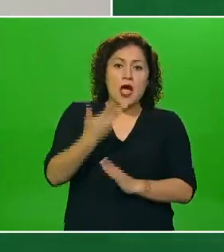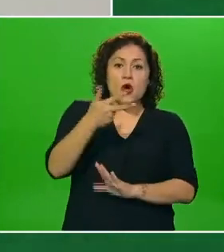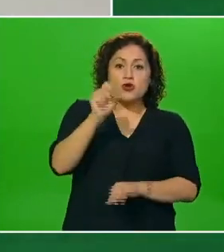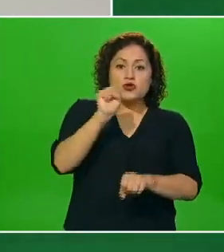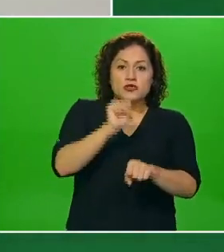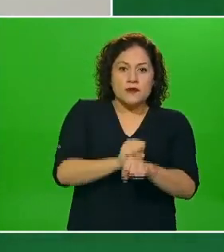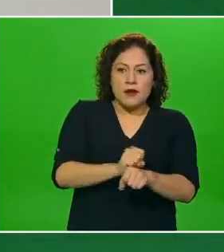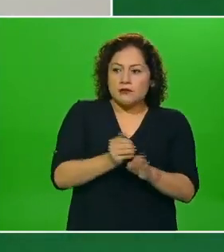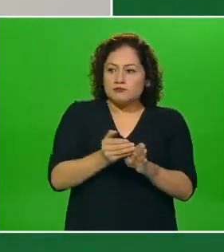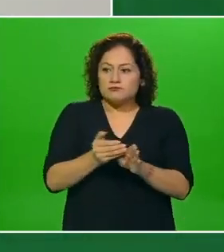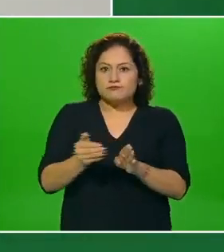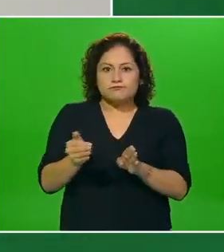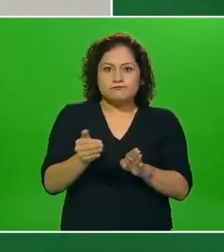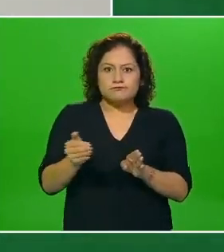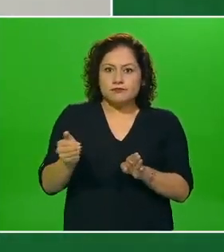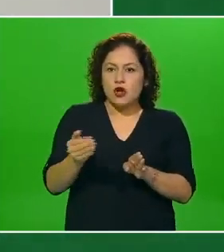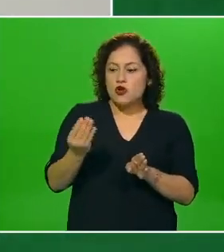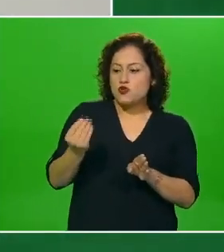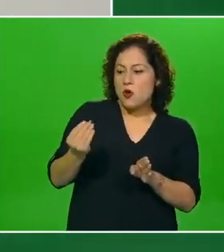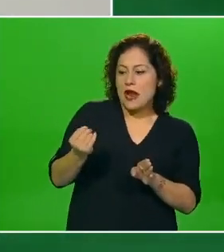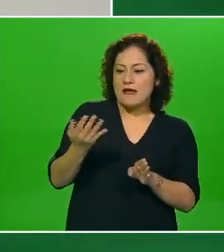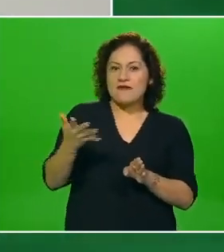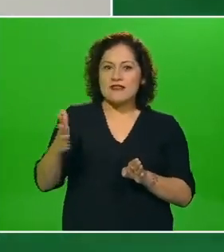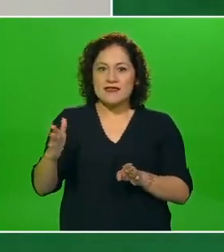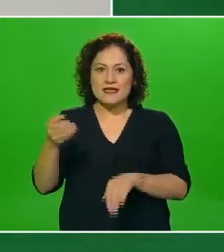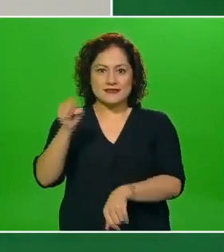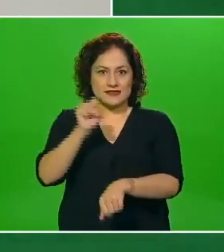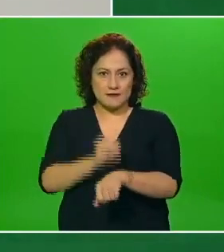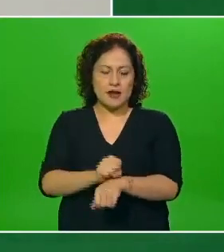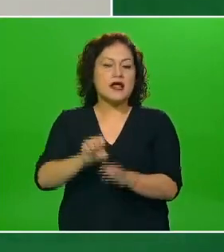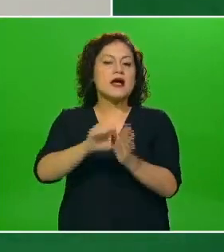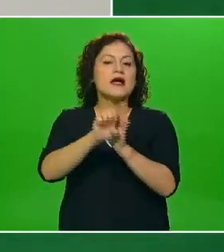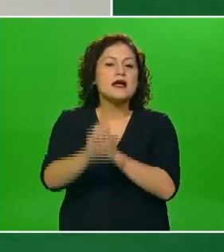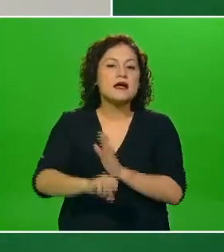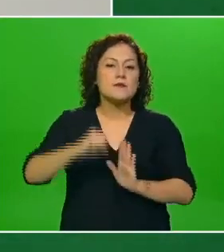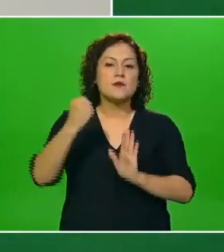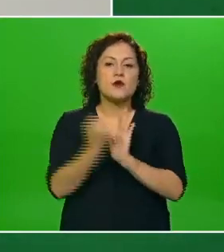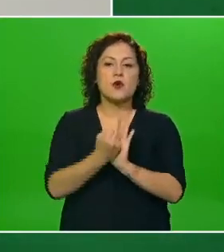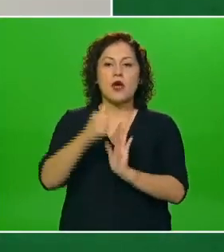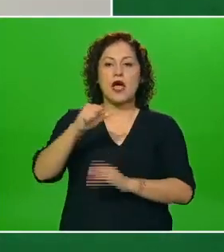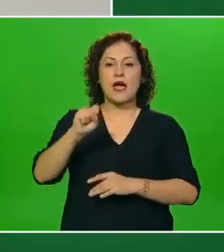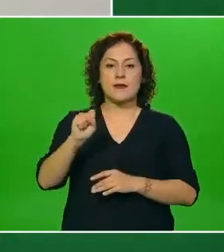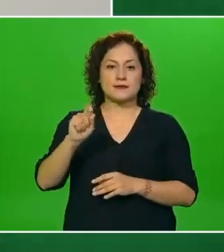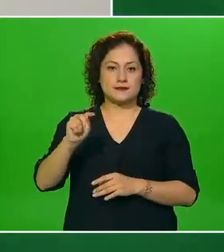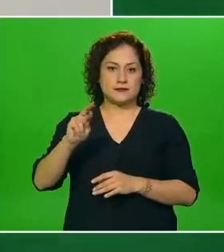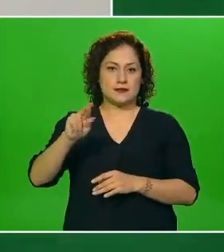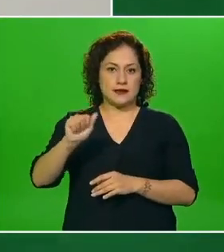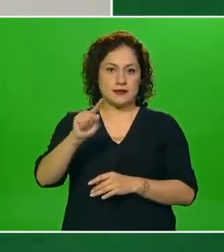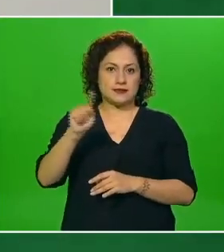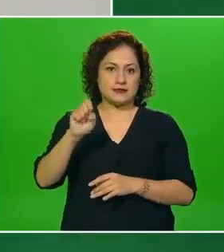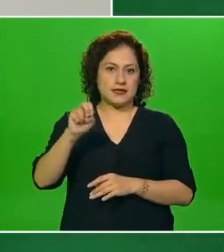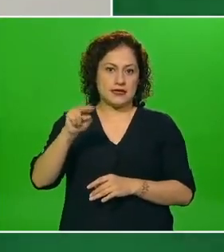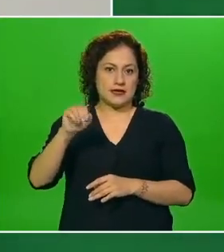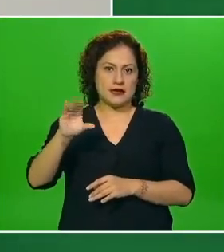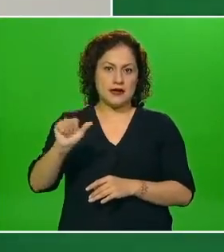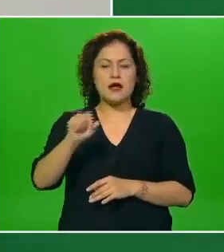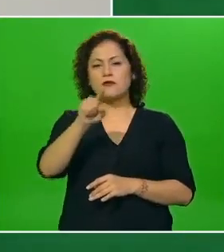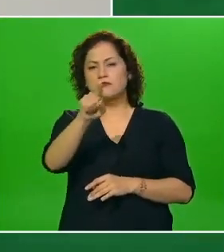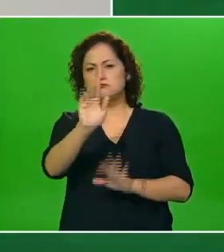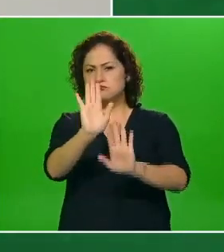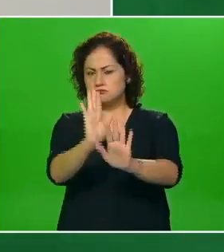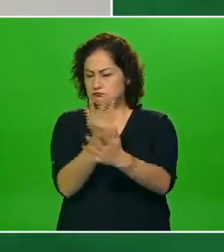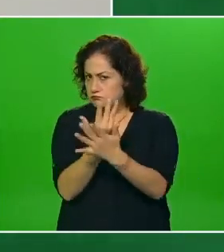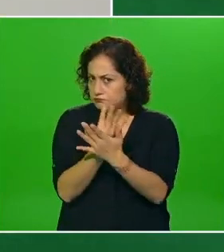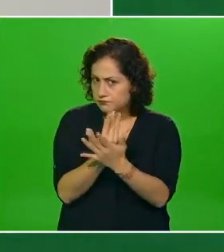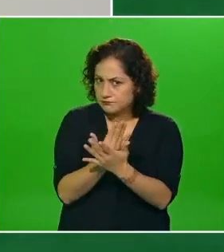semana 9, 10 en el caso de la vacuna AstraZeneca entonces es importante saber que si no se ha aplicado o programado su